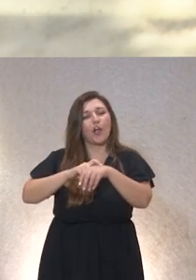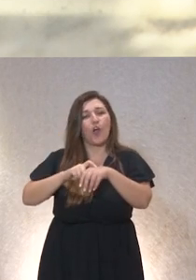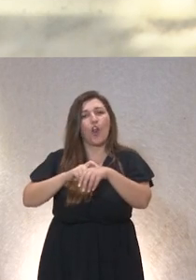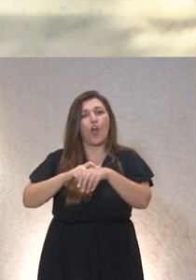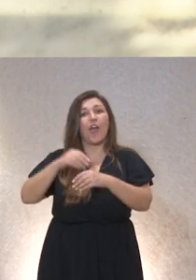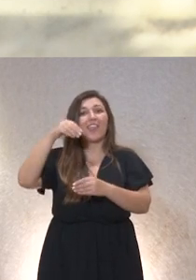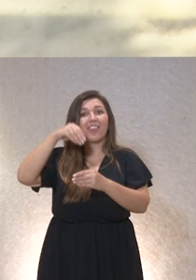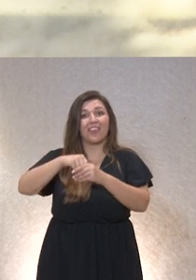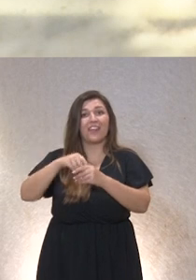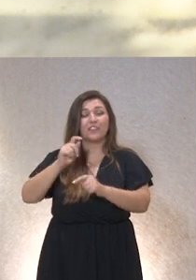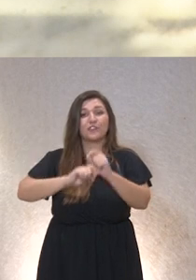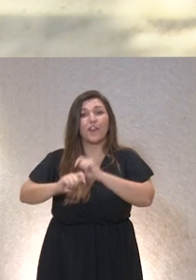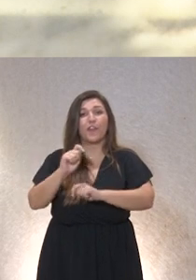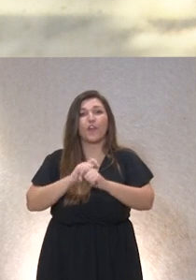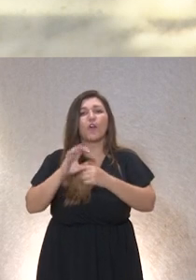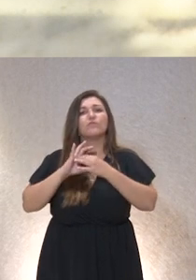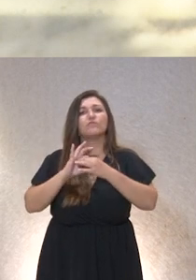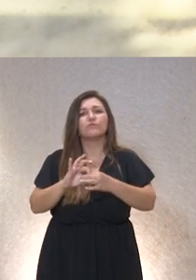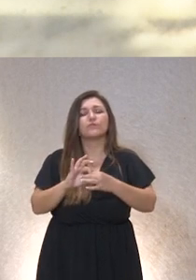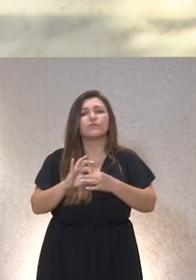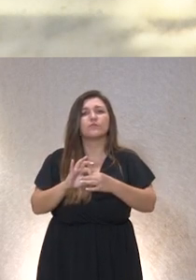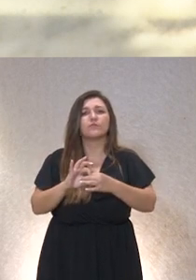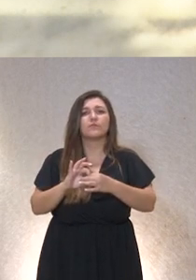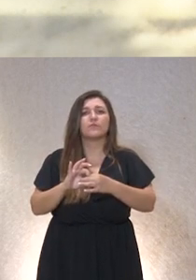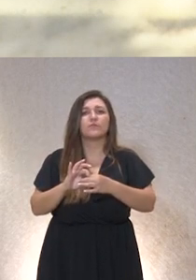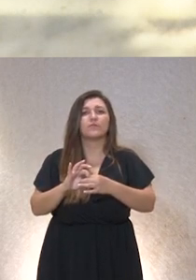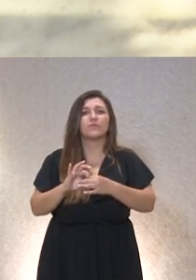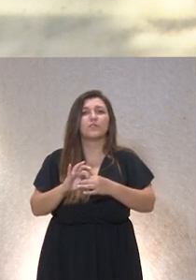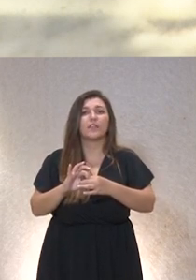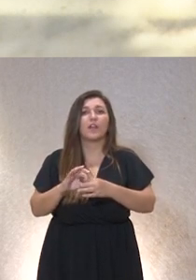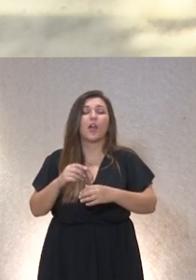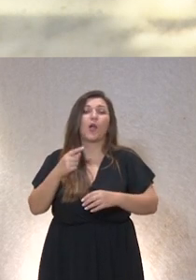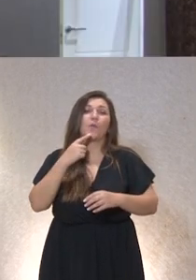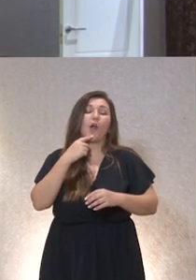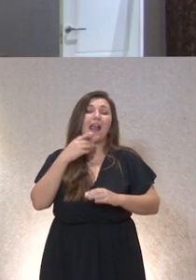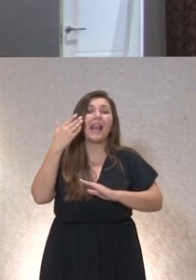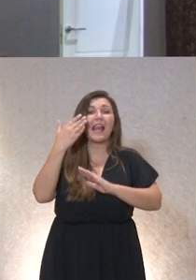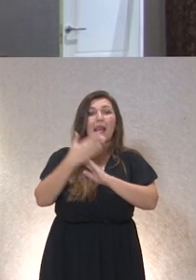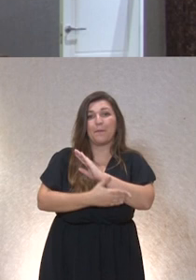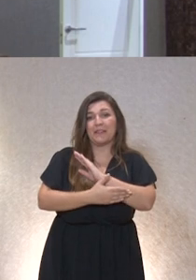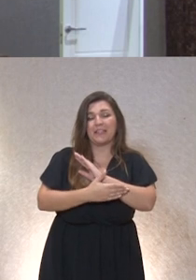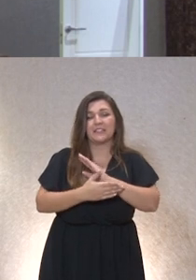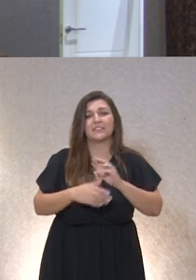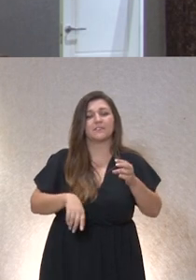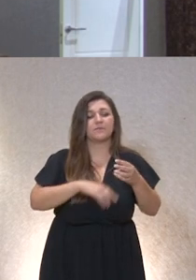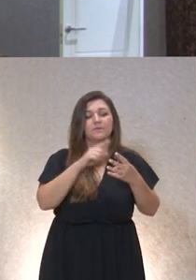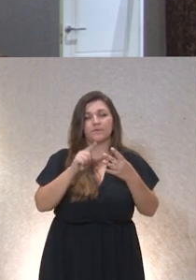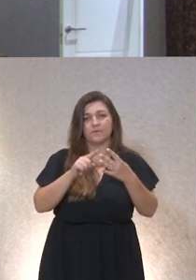liderado la participación de la entidad en el pilotaje de reducción de restricciones Raúl